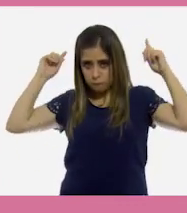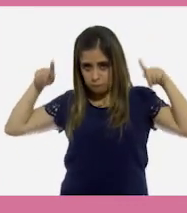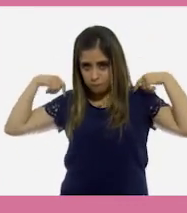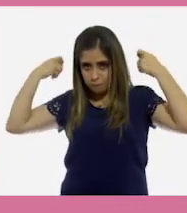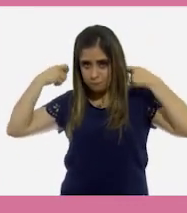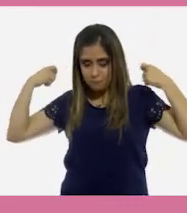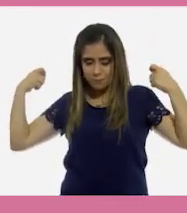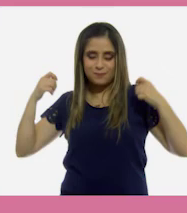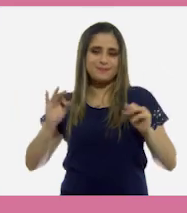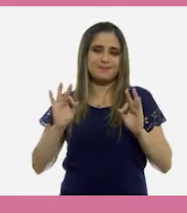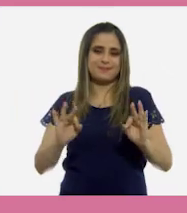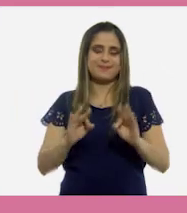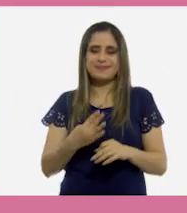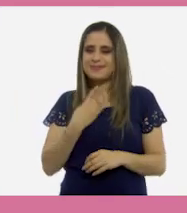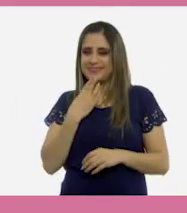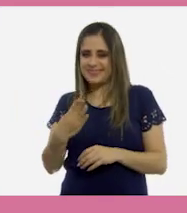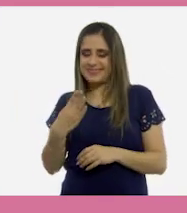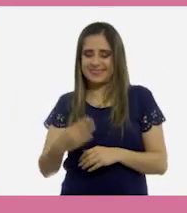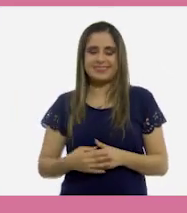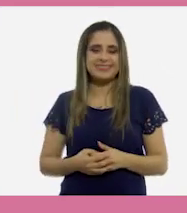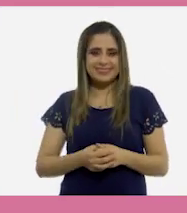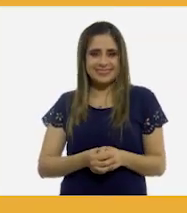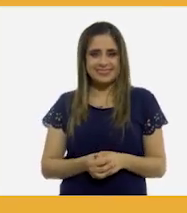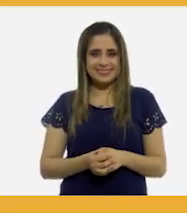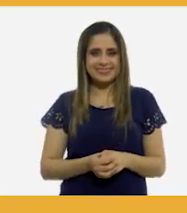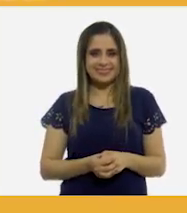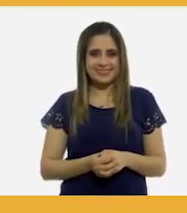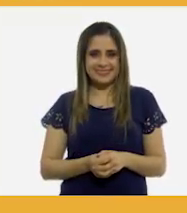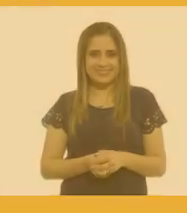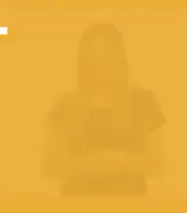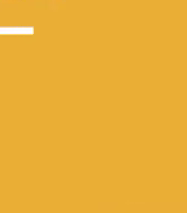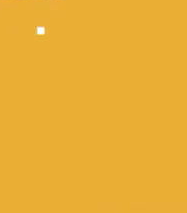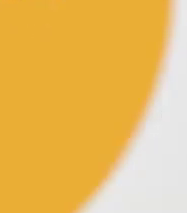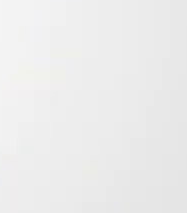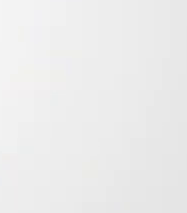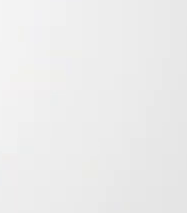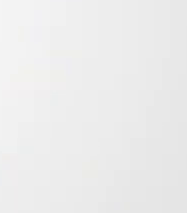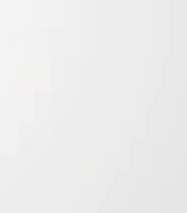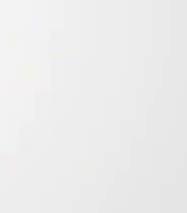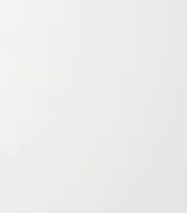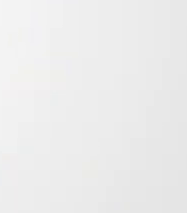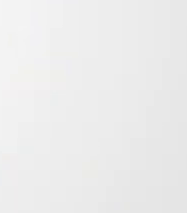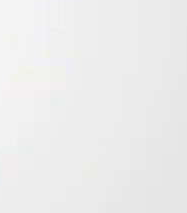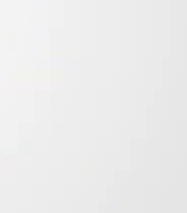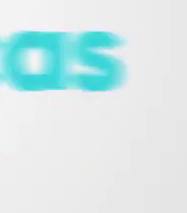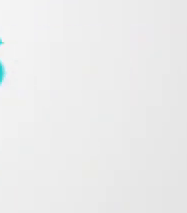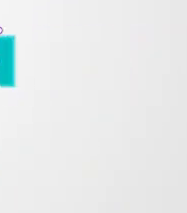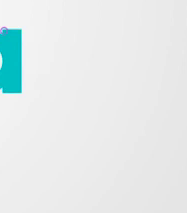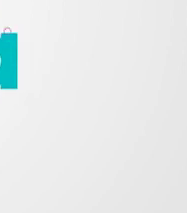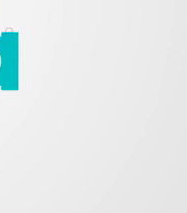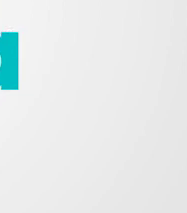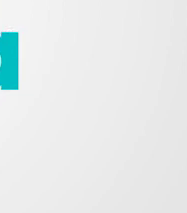las cuerdas sobre tu cabeza y alrededor de tu cuello. ¡Gracias! ¡Gracias!